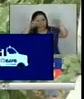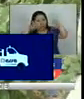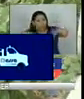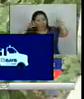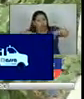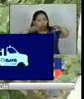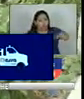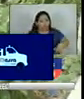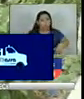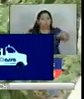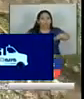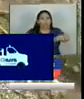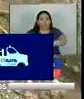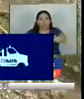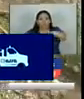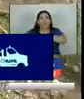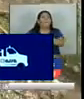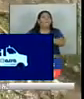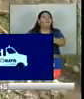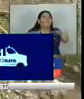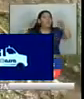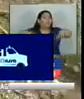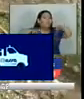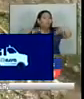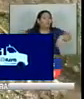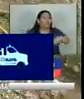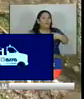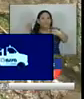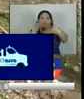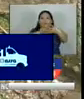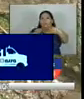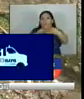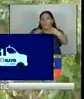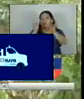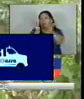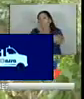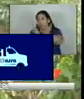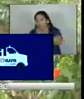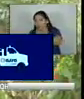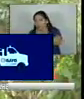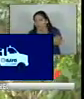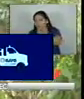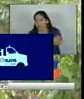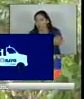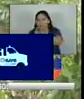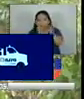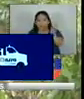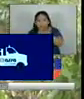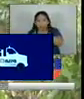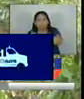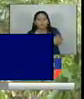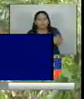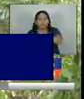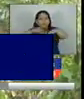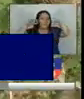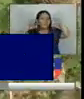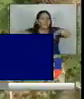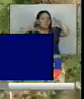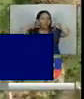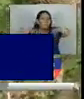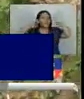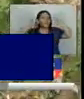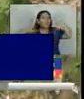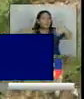se espera que la época lluviosa inicie a partir de la tercera semana de mayo y como parte del plan invierno 2023 se han